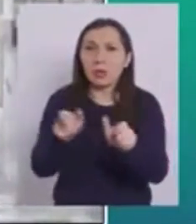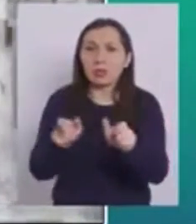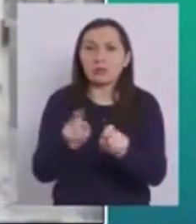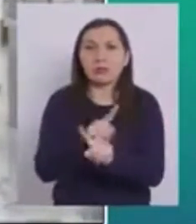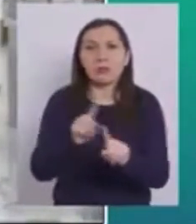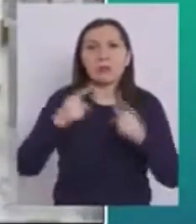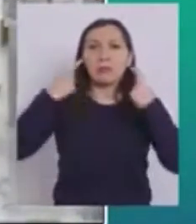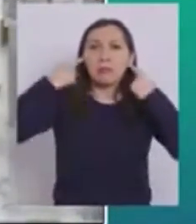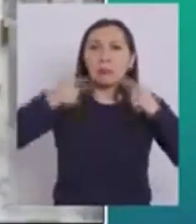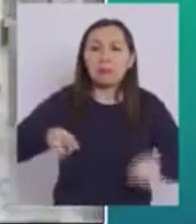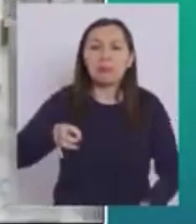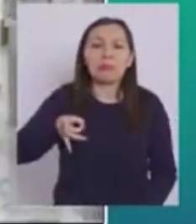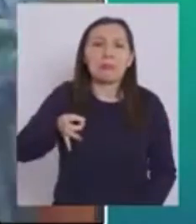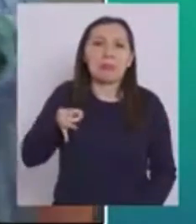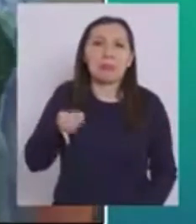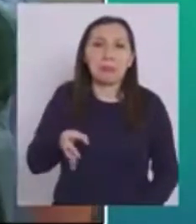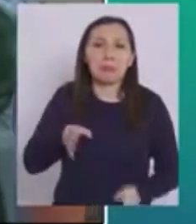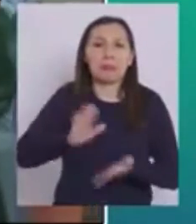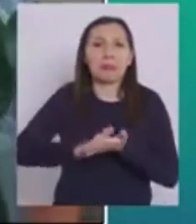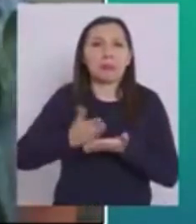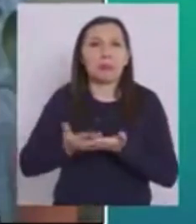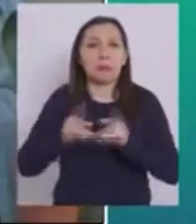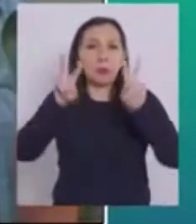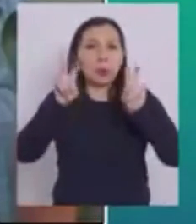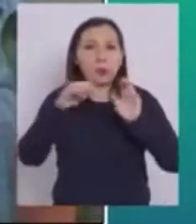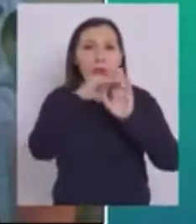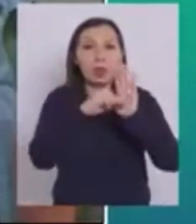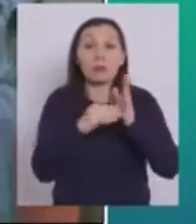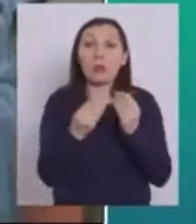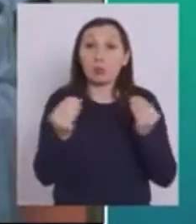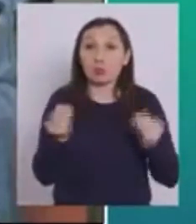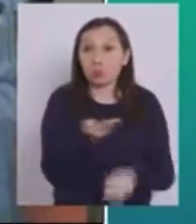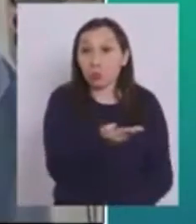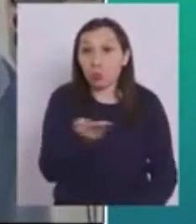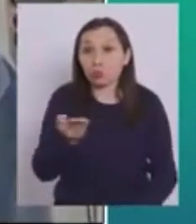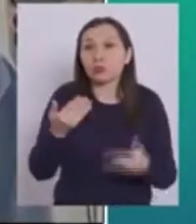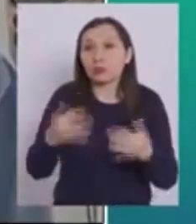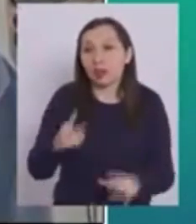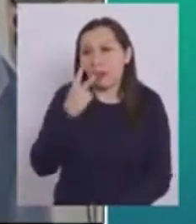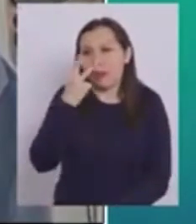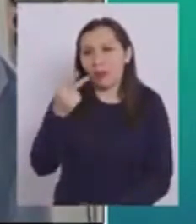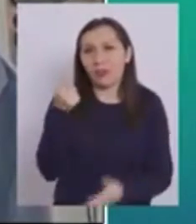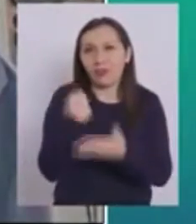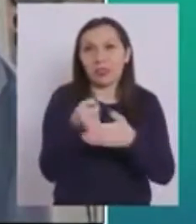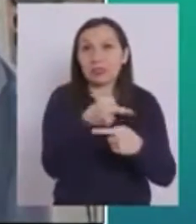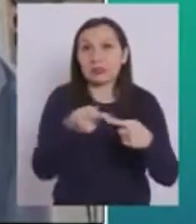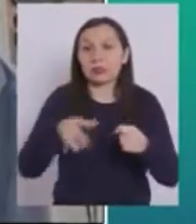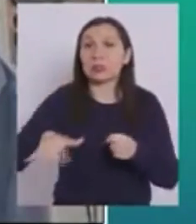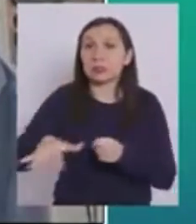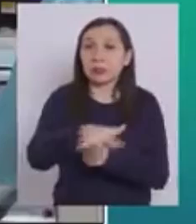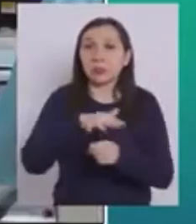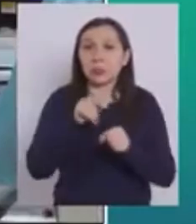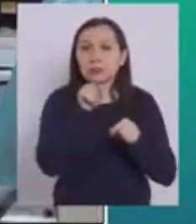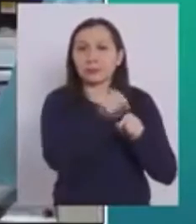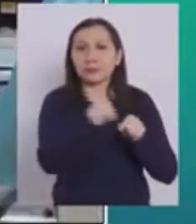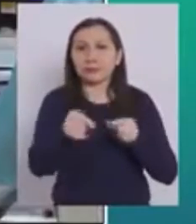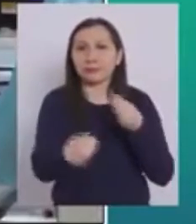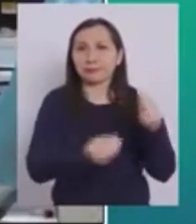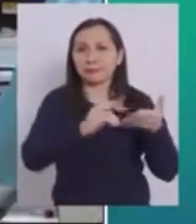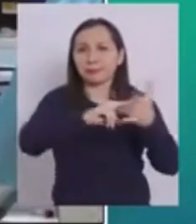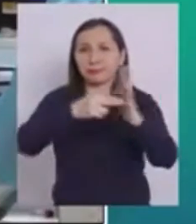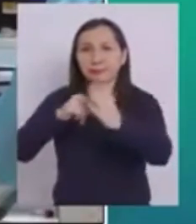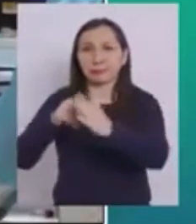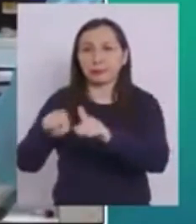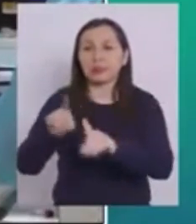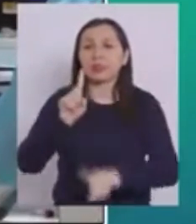personas que no respetan las medidas sanitarias Y probablemente muchos de ustedes ya vieron el fin de semana situaciones particulares